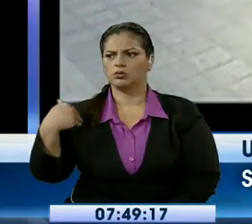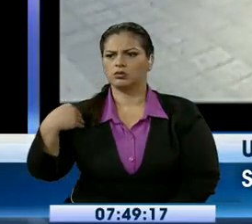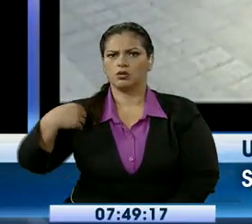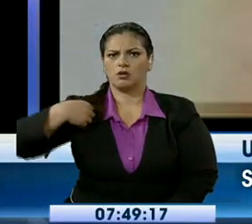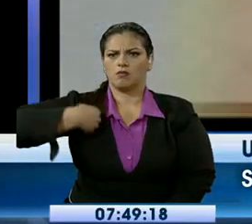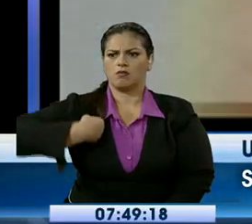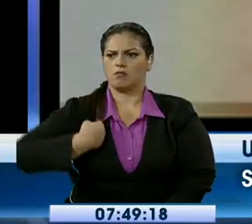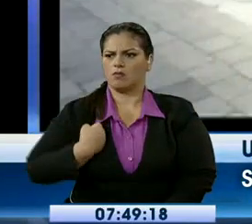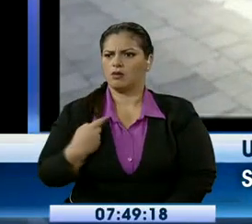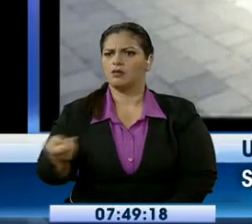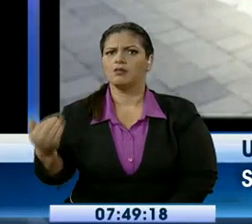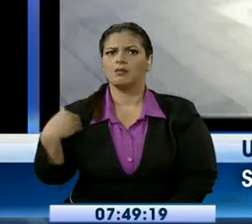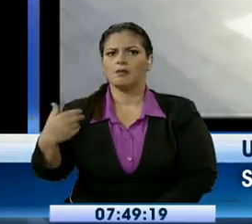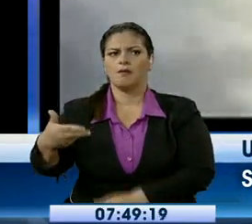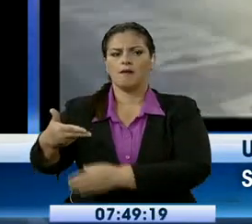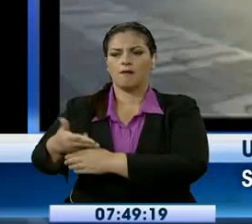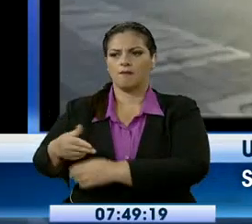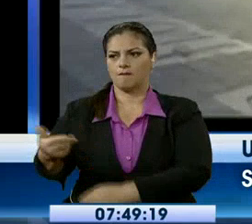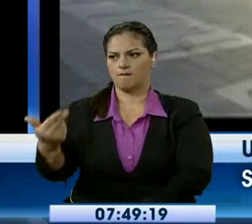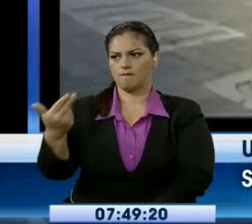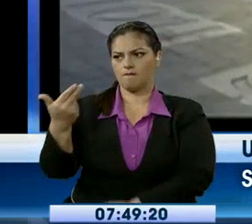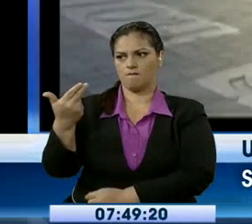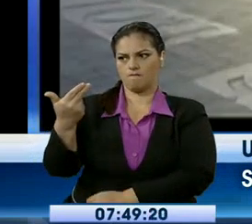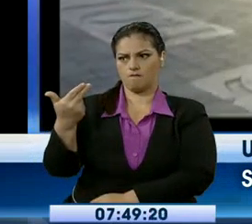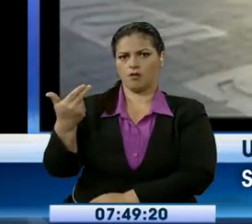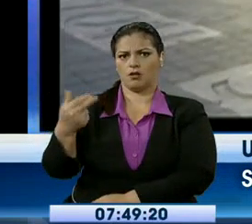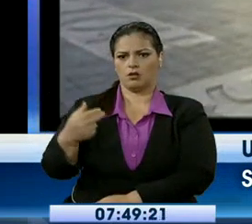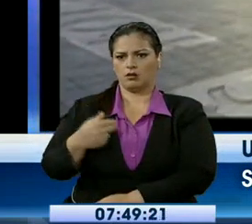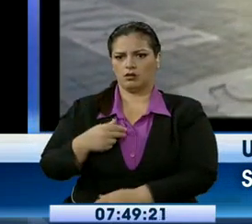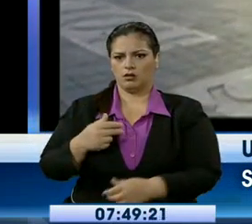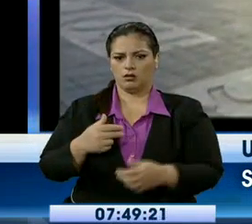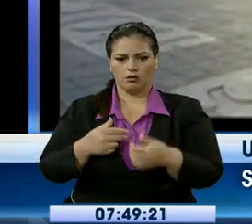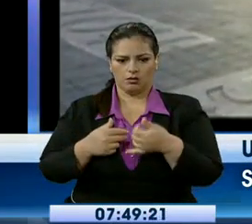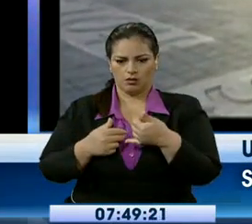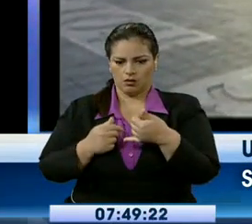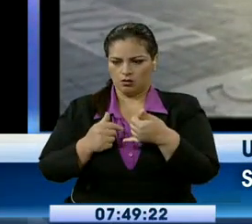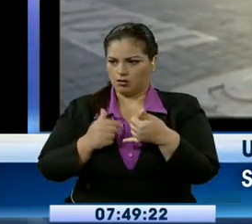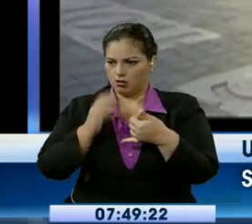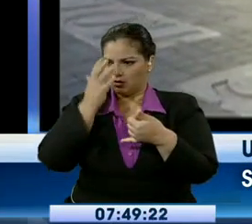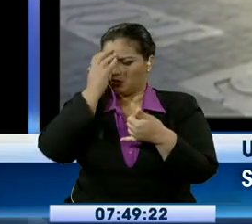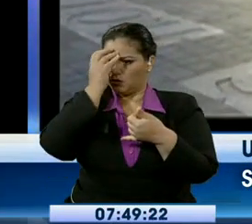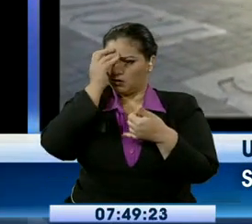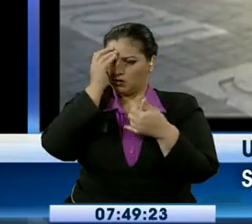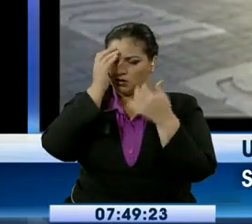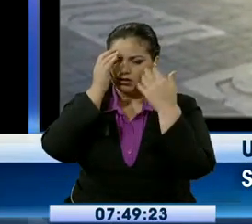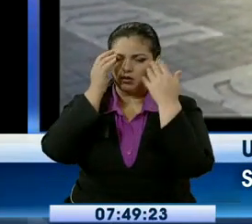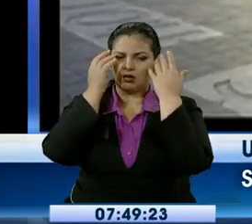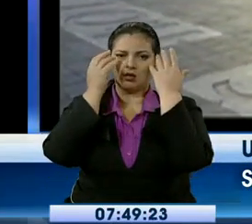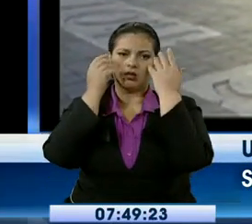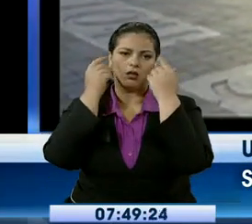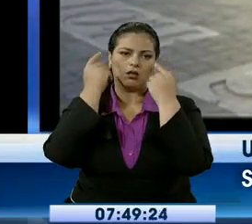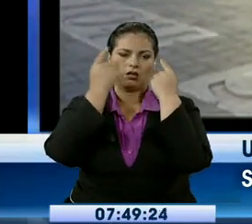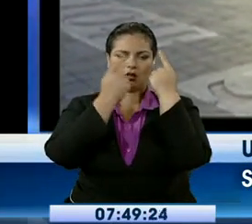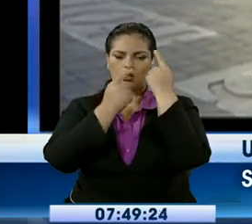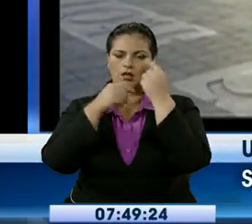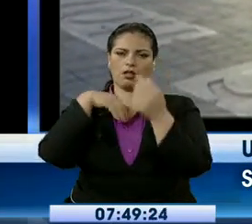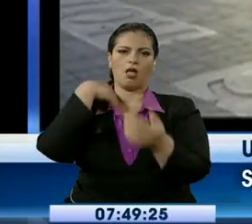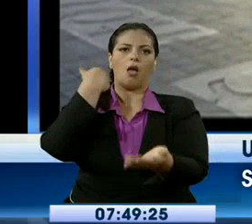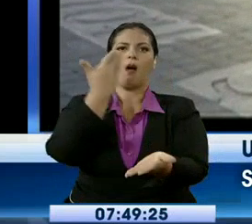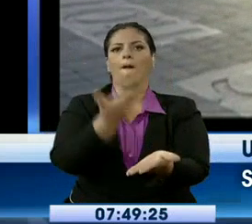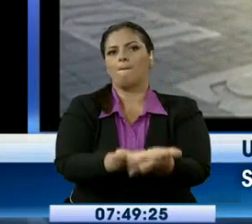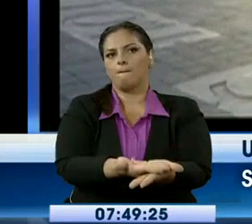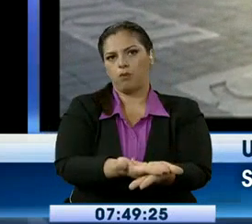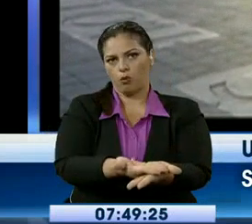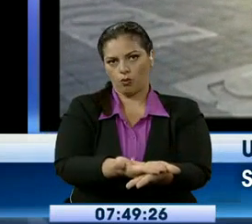un intento de secuestro, pero ya vieron que de verdad me puse muy grave, estaba súper mal, que ya me iba a desmayar, entonces decidieron dejarme por